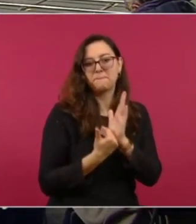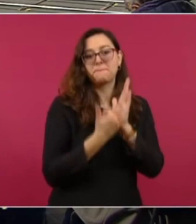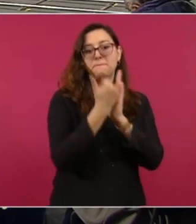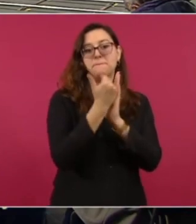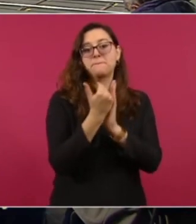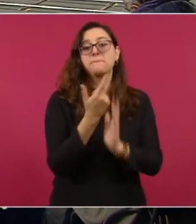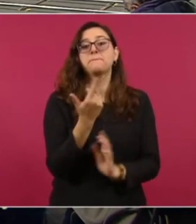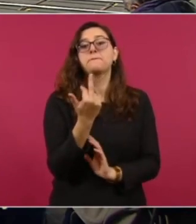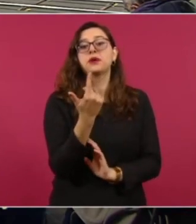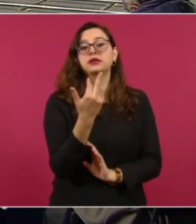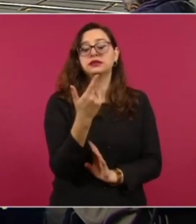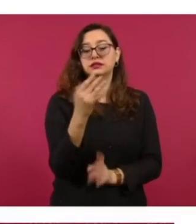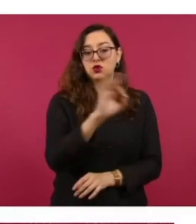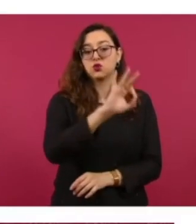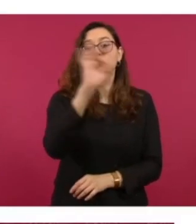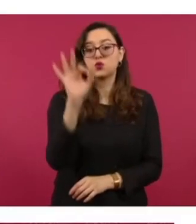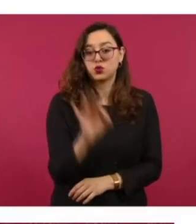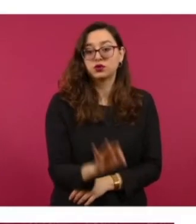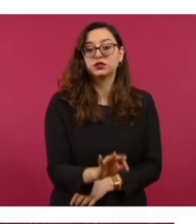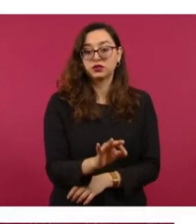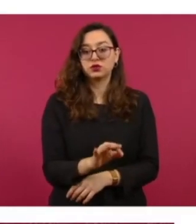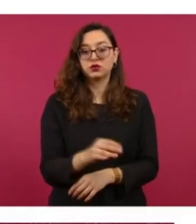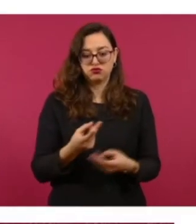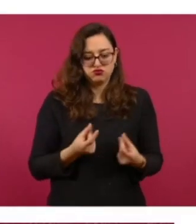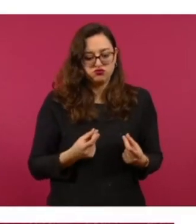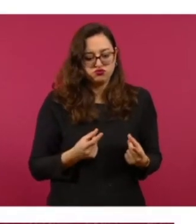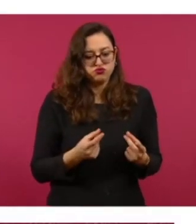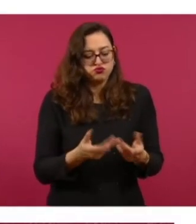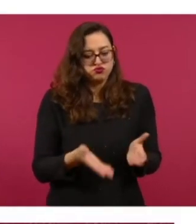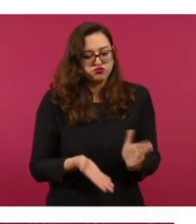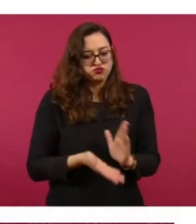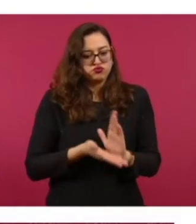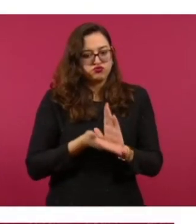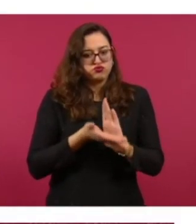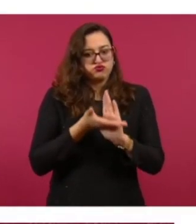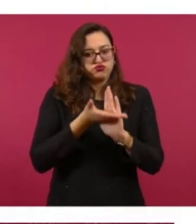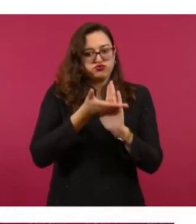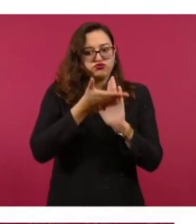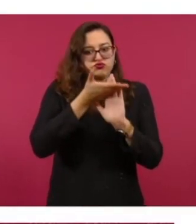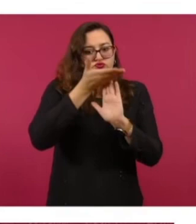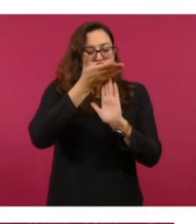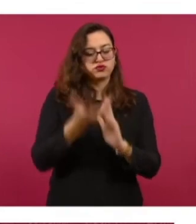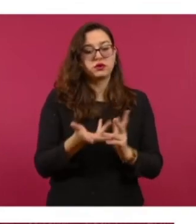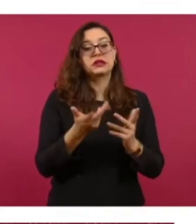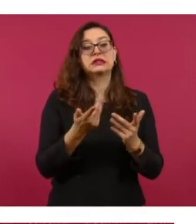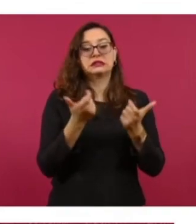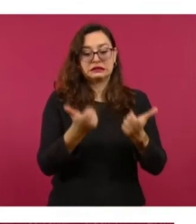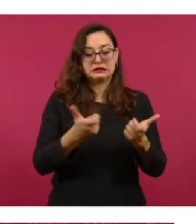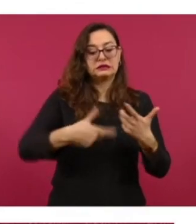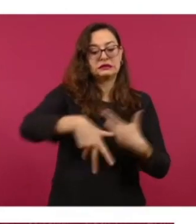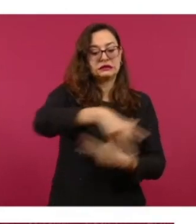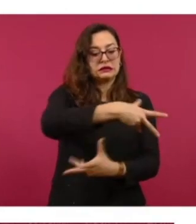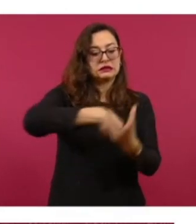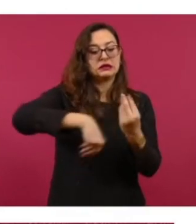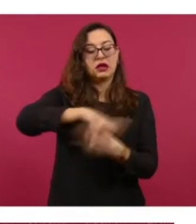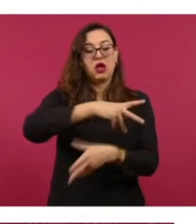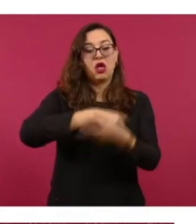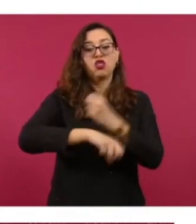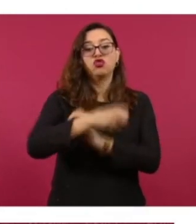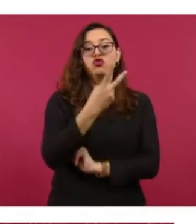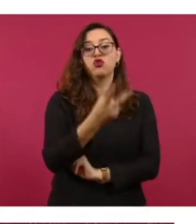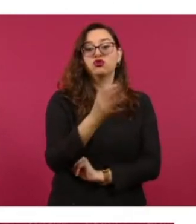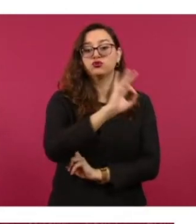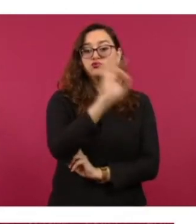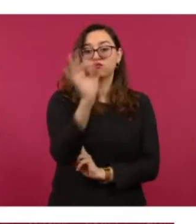se importan a Asia esto generaría un crecimiento de 2% del PIB regional